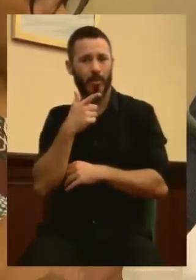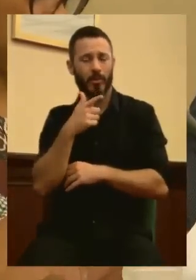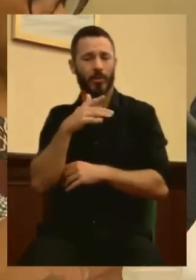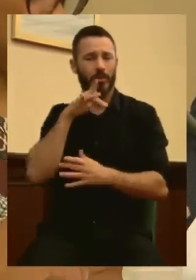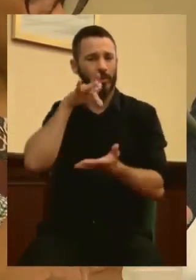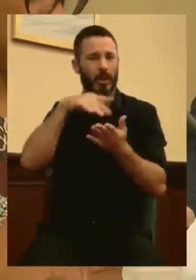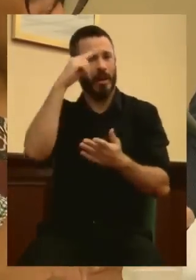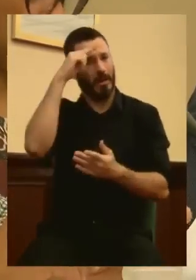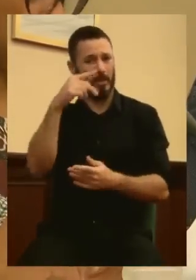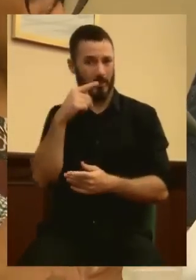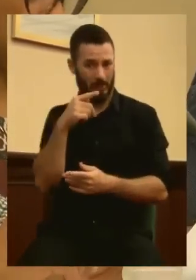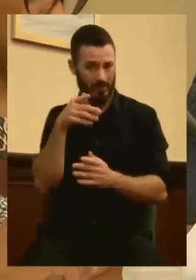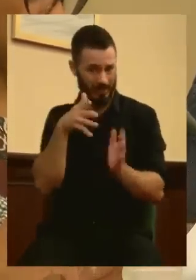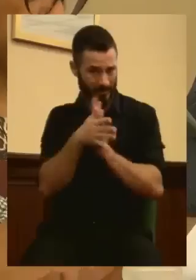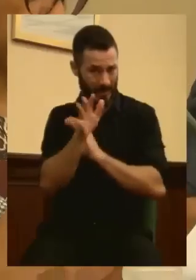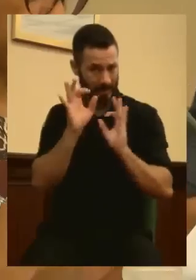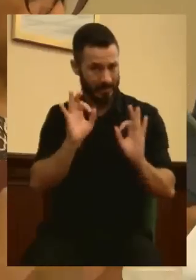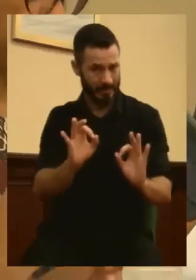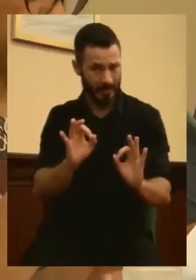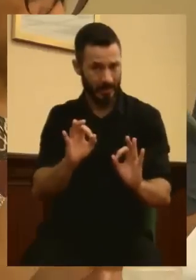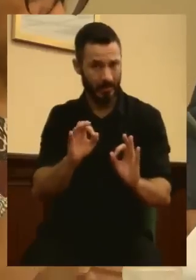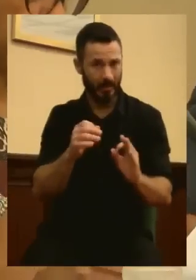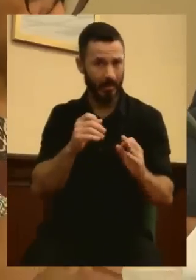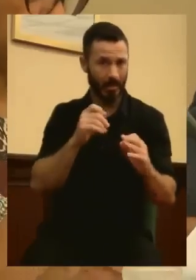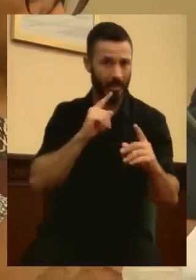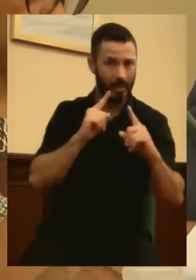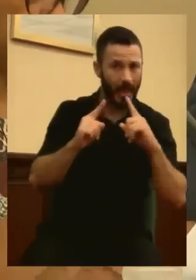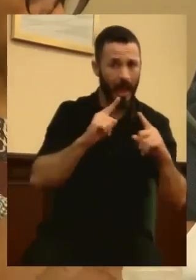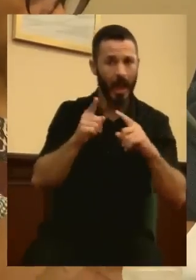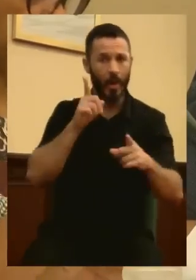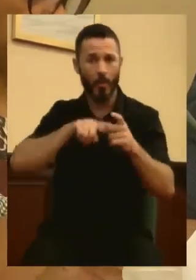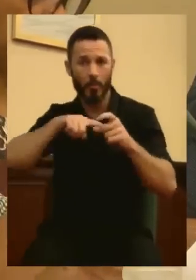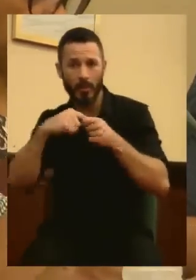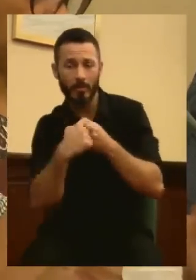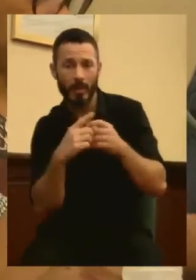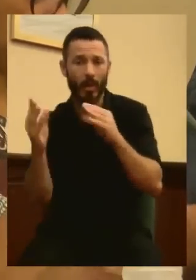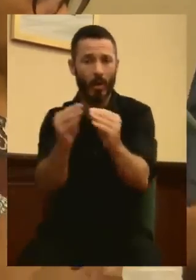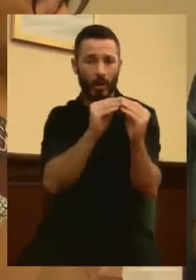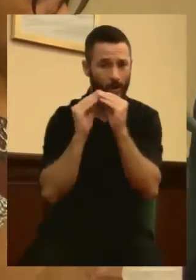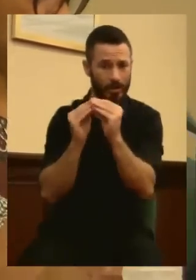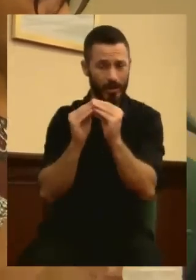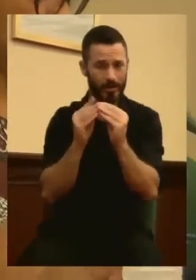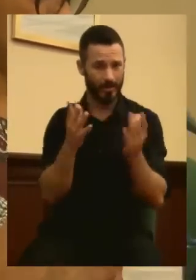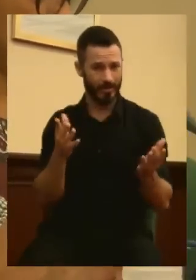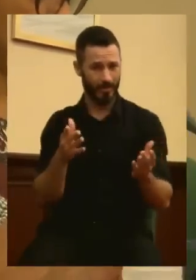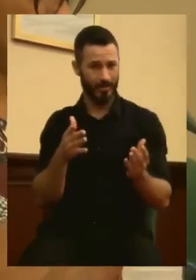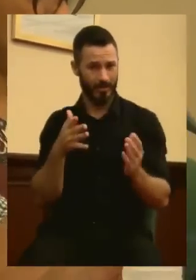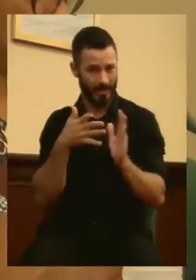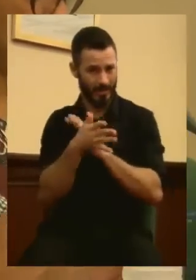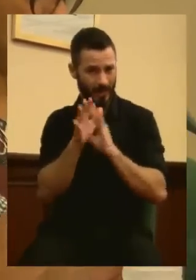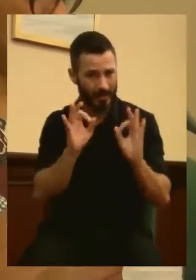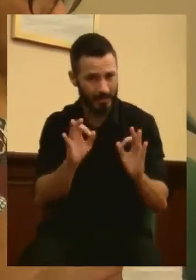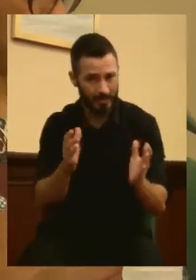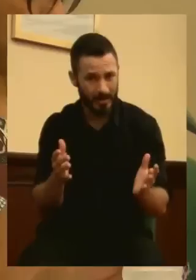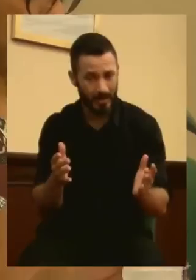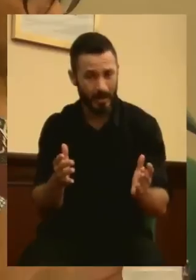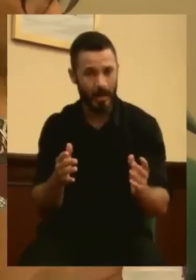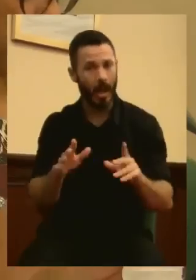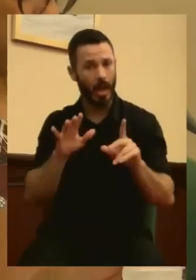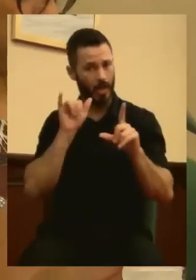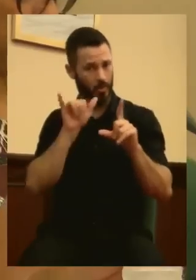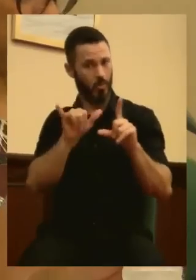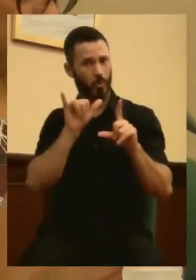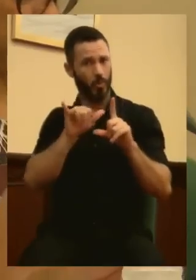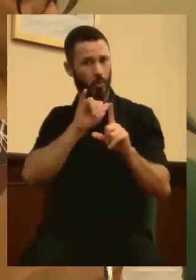respeto, de diálogo, de participación y de consenso. Cualquier persona, cualquiera, puede encontrar en YouTube